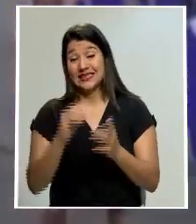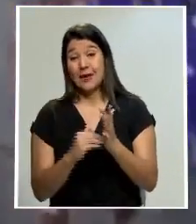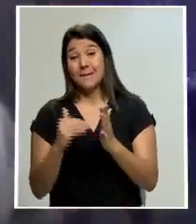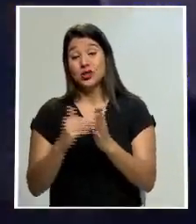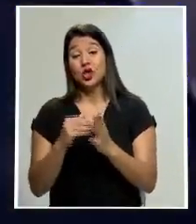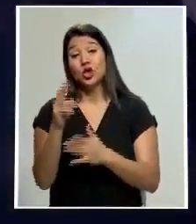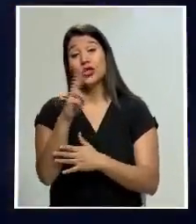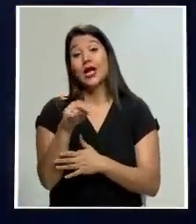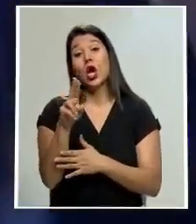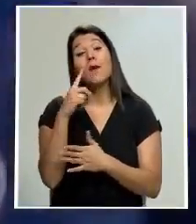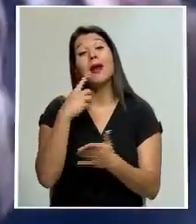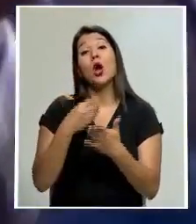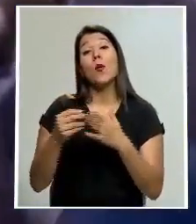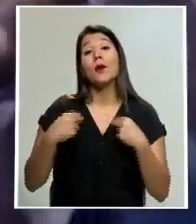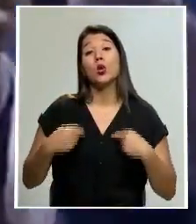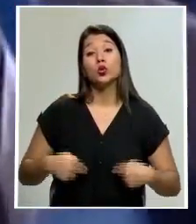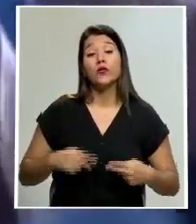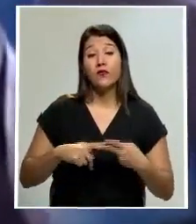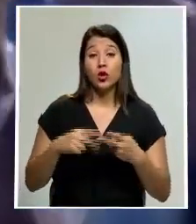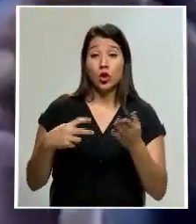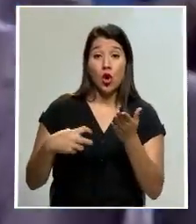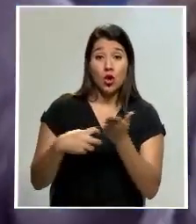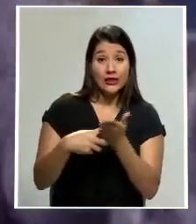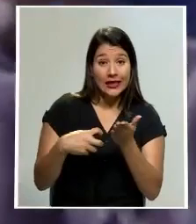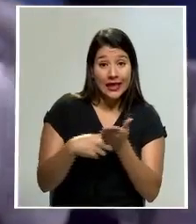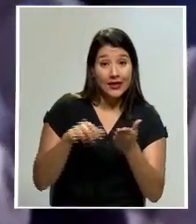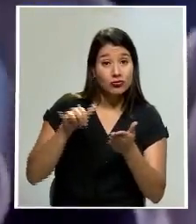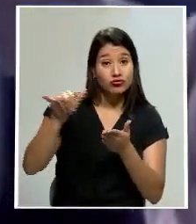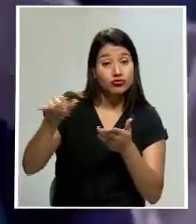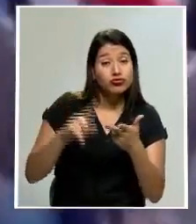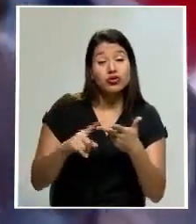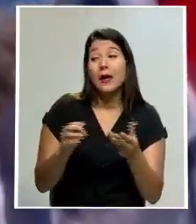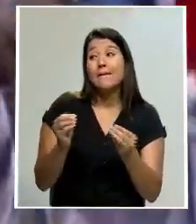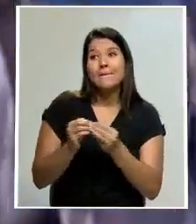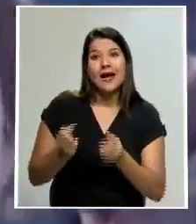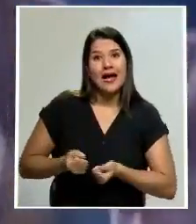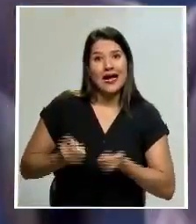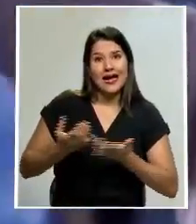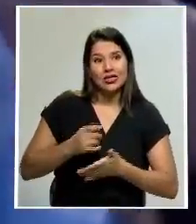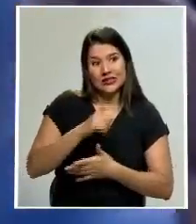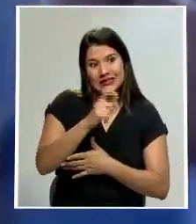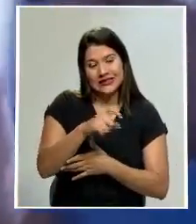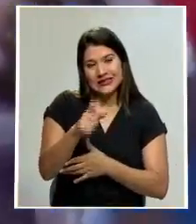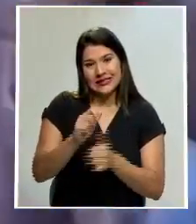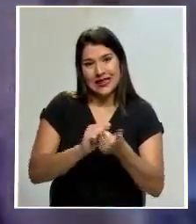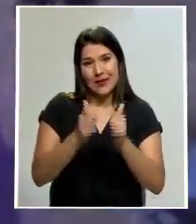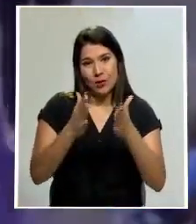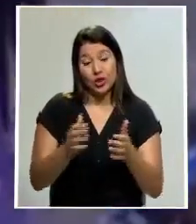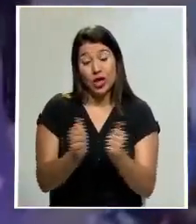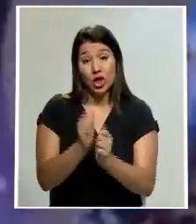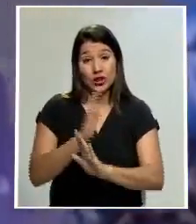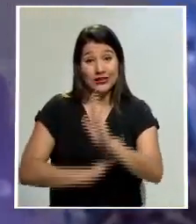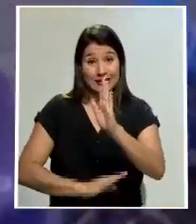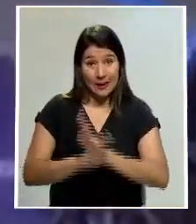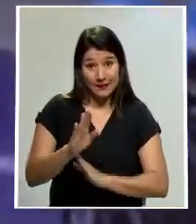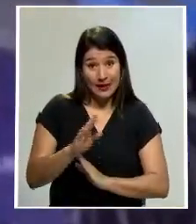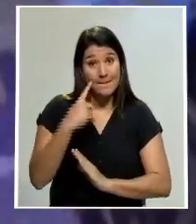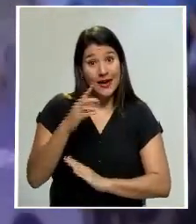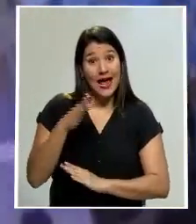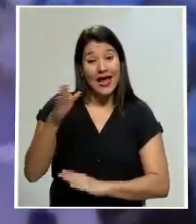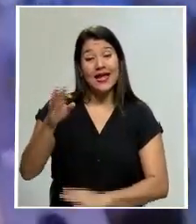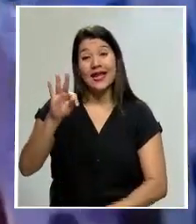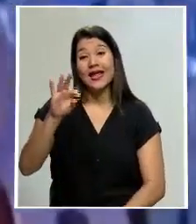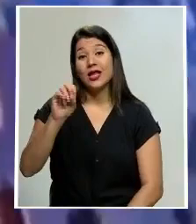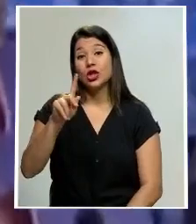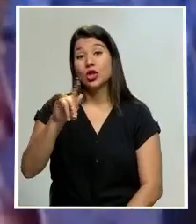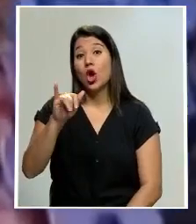uniformes, boletos aéreos y demás gastos de la delegación que estarían los Paralímpicos de Tokio. Entre más tiempo pasa, más